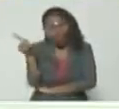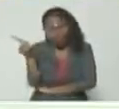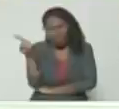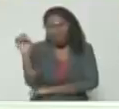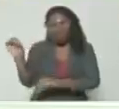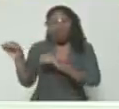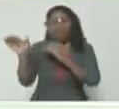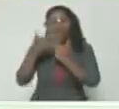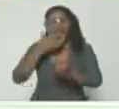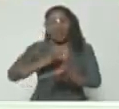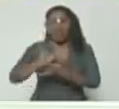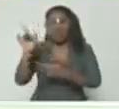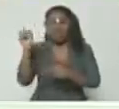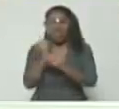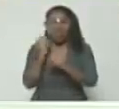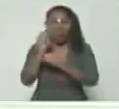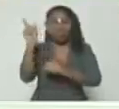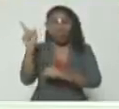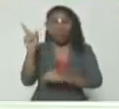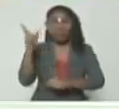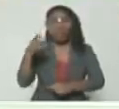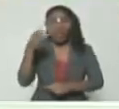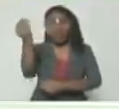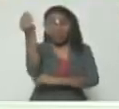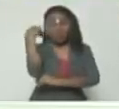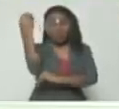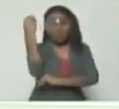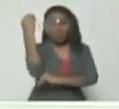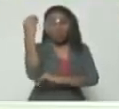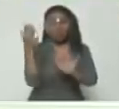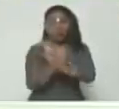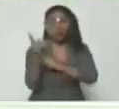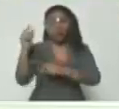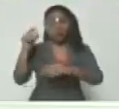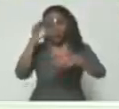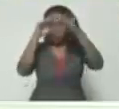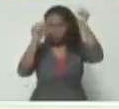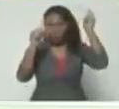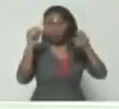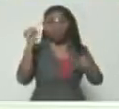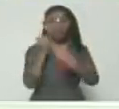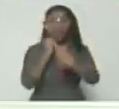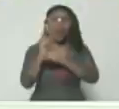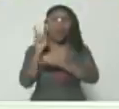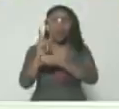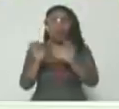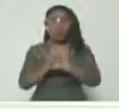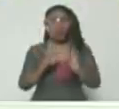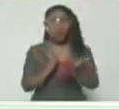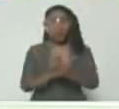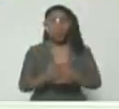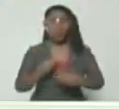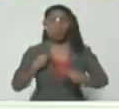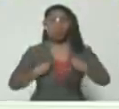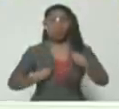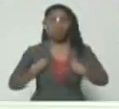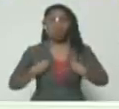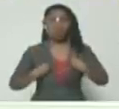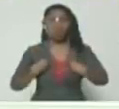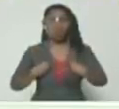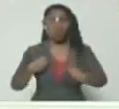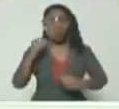Parolin tiene mucho trabajo en Roma. Él es el canciller del Vaticano, el canciller del Papa. Tiene mucho trabajo en el mundo para estar preocupándose